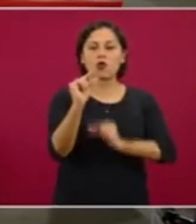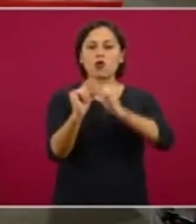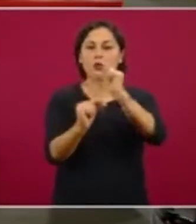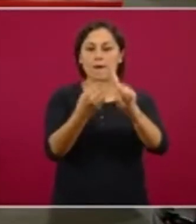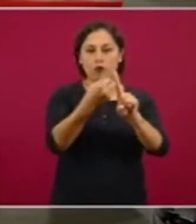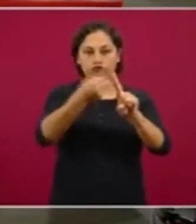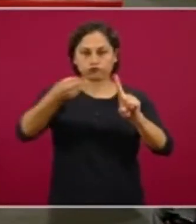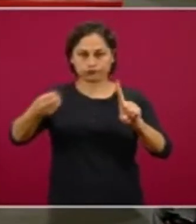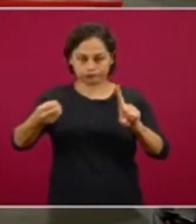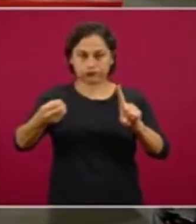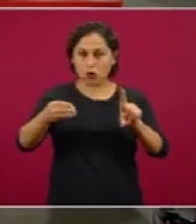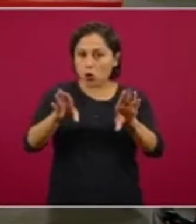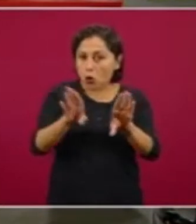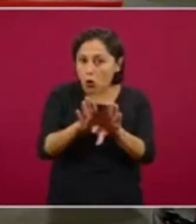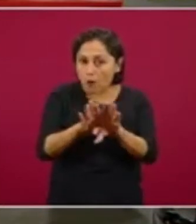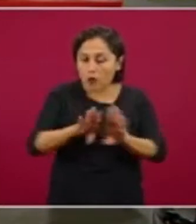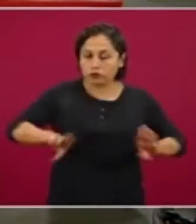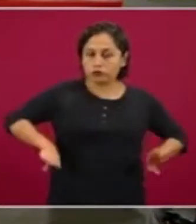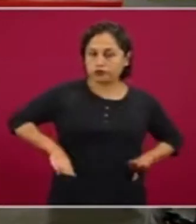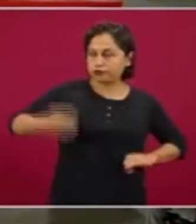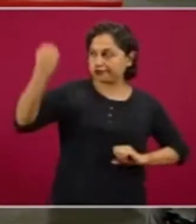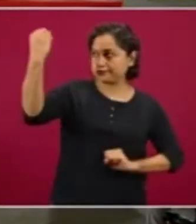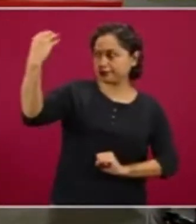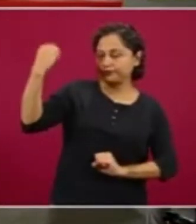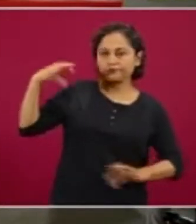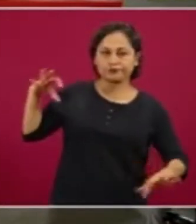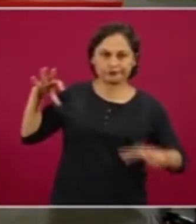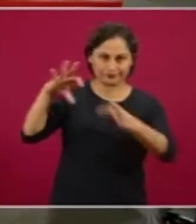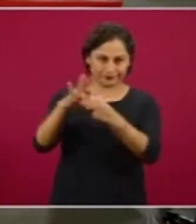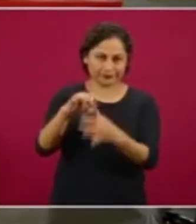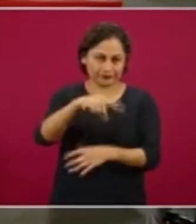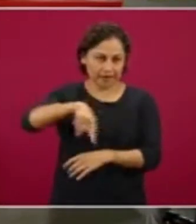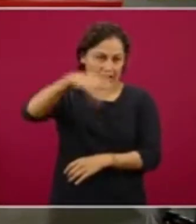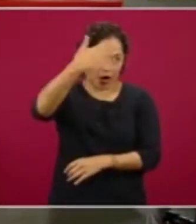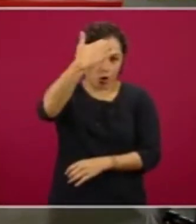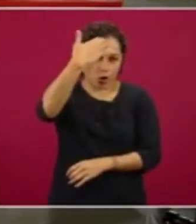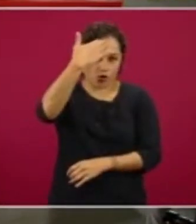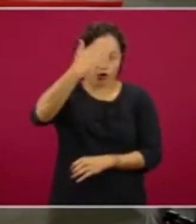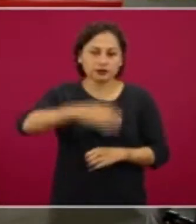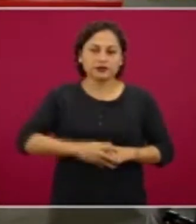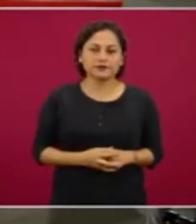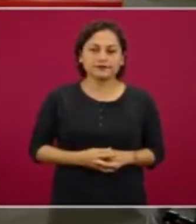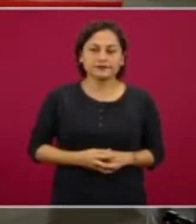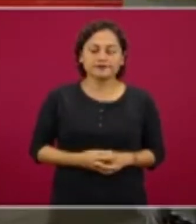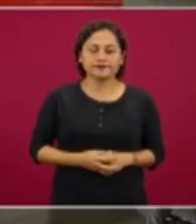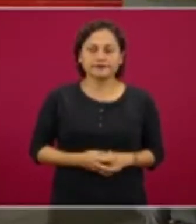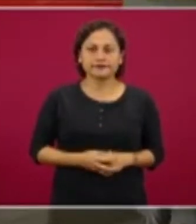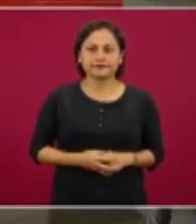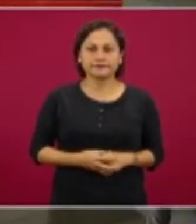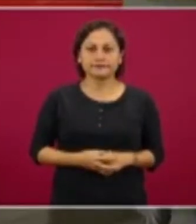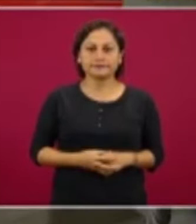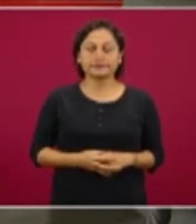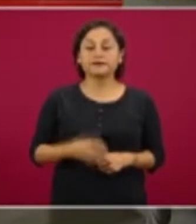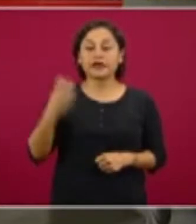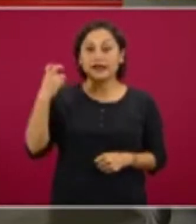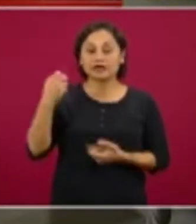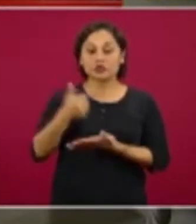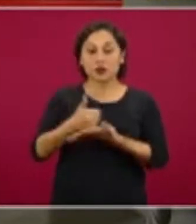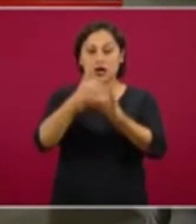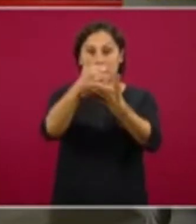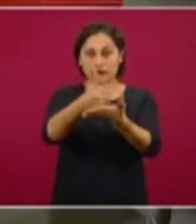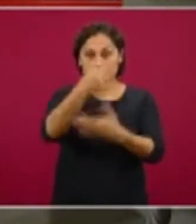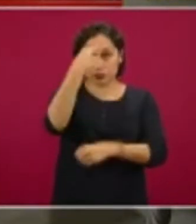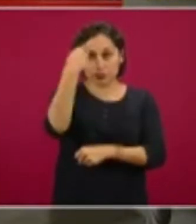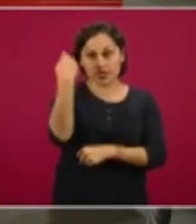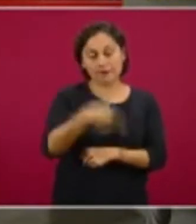Salud, este 24 de septiembre, día 117 de la nueva normalidad. La Ciudad de México y el Estado de México son las entidades con mayor